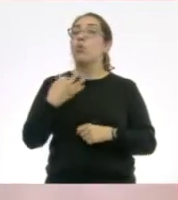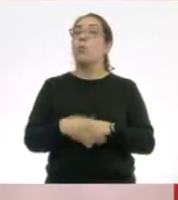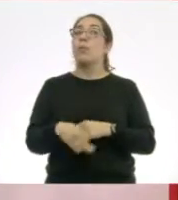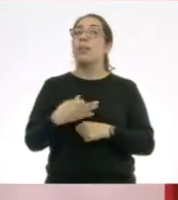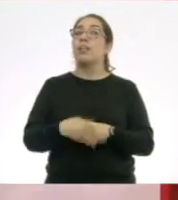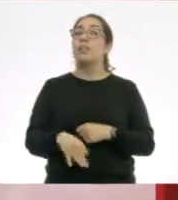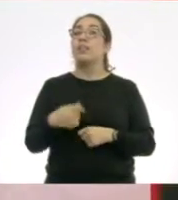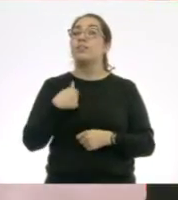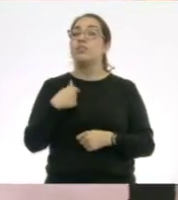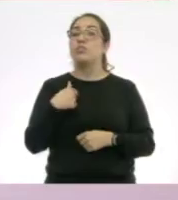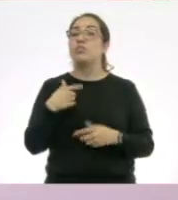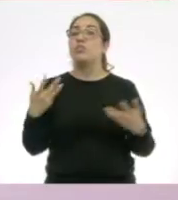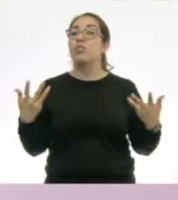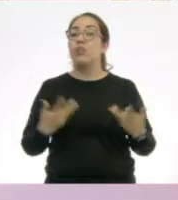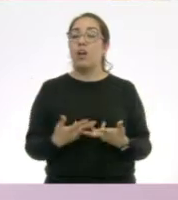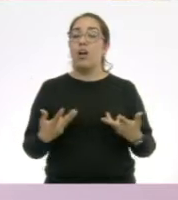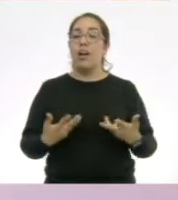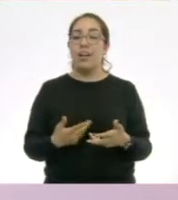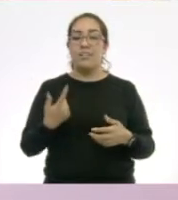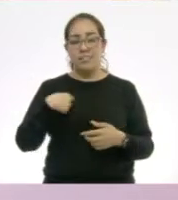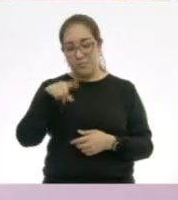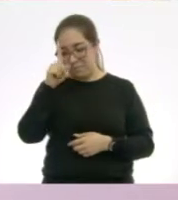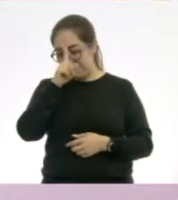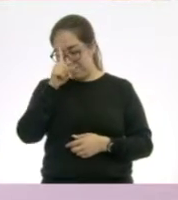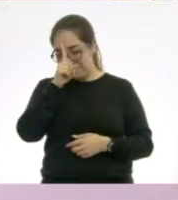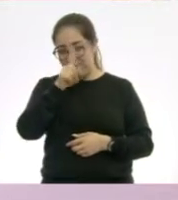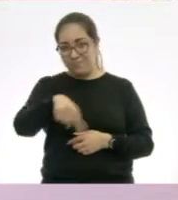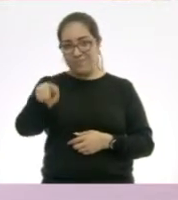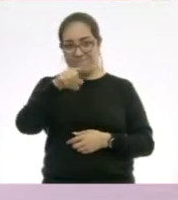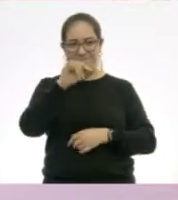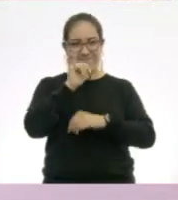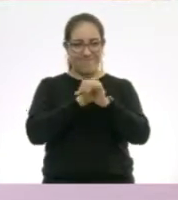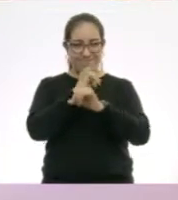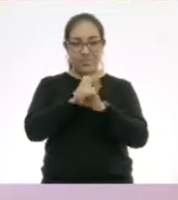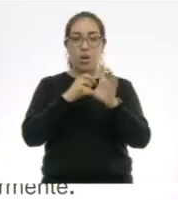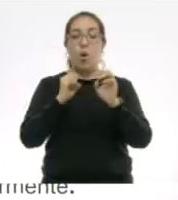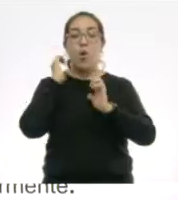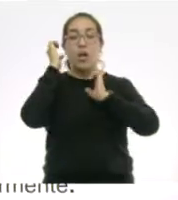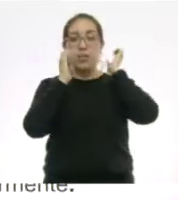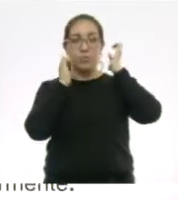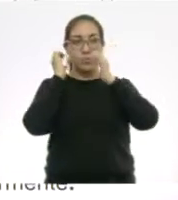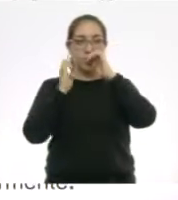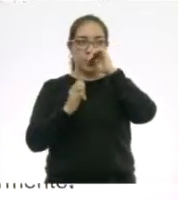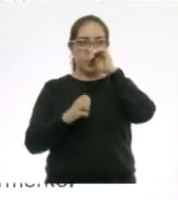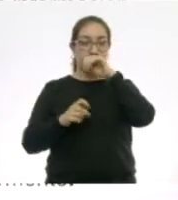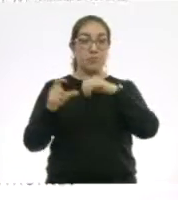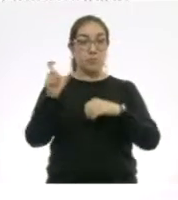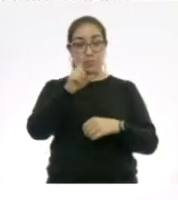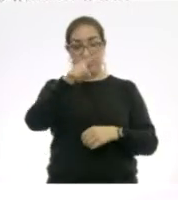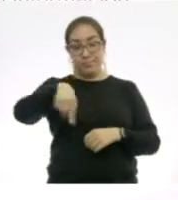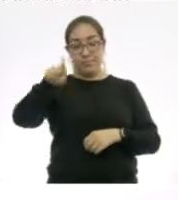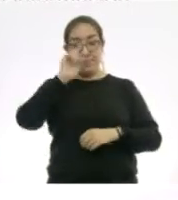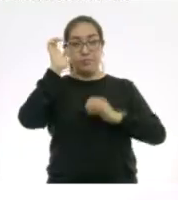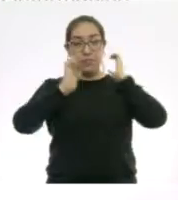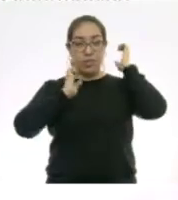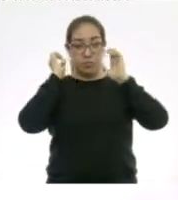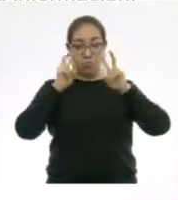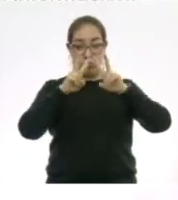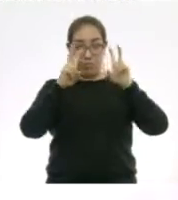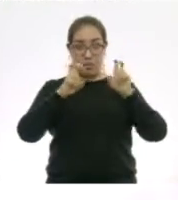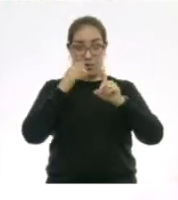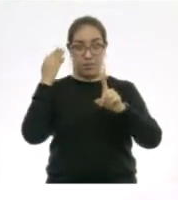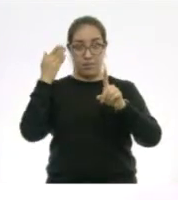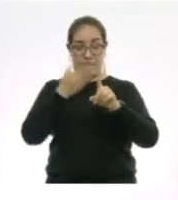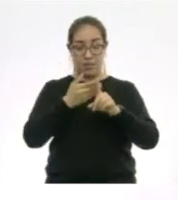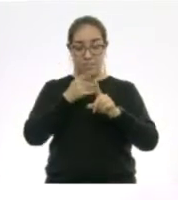a darles cierto consejo cuando ustedes expongan. Para hacer una exposición clara de un tema. De hecho, esto lo